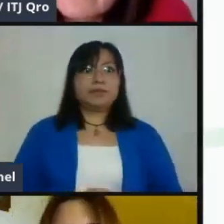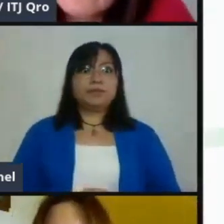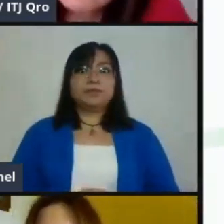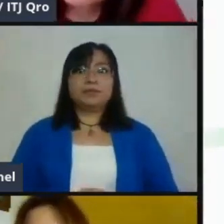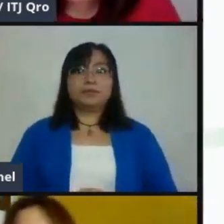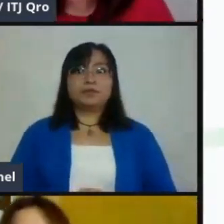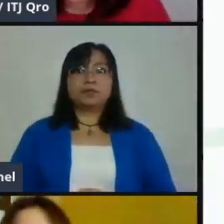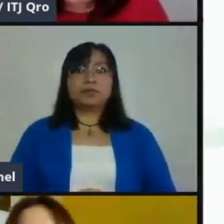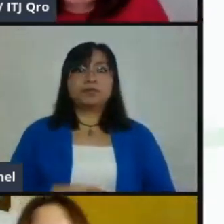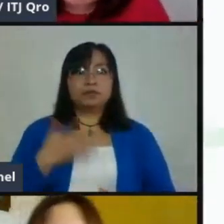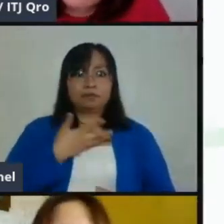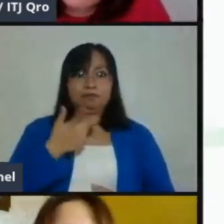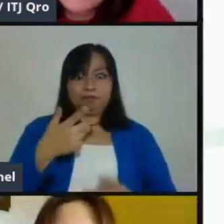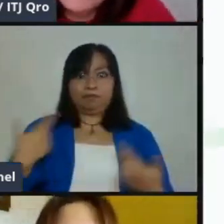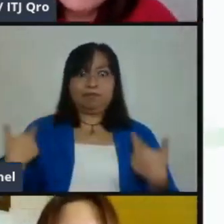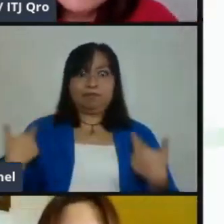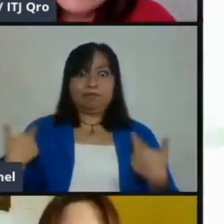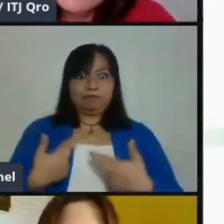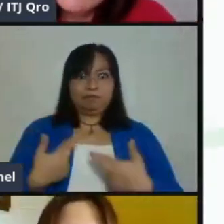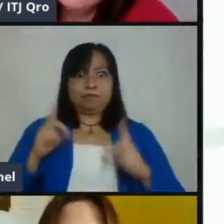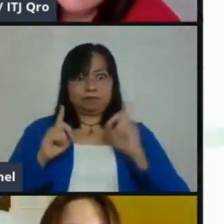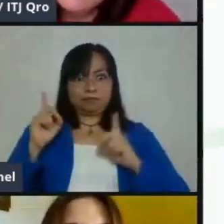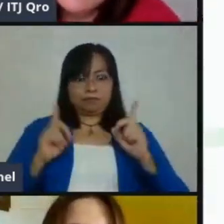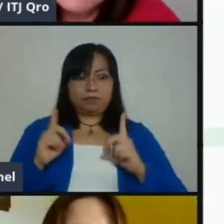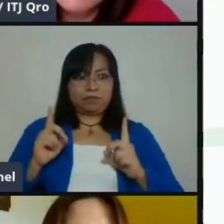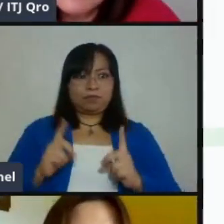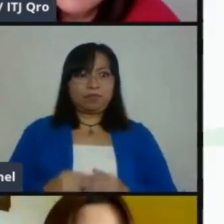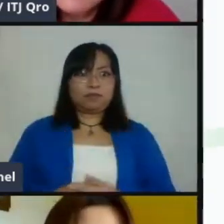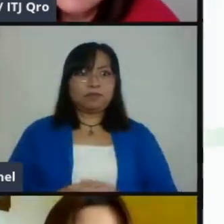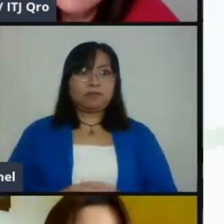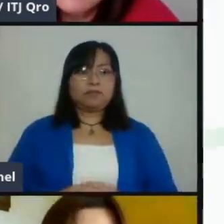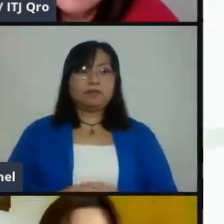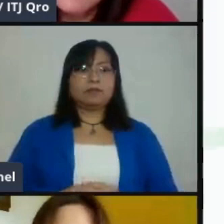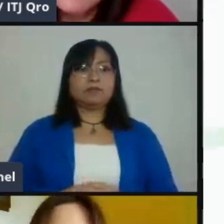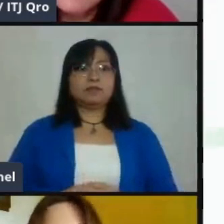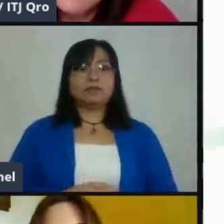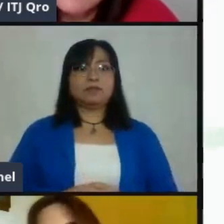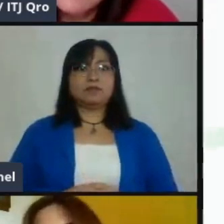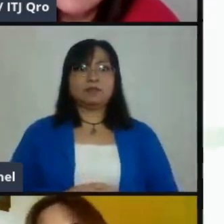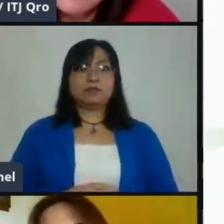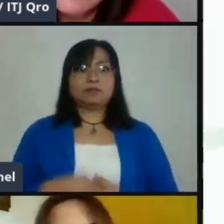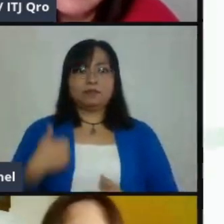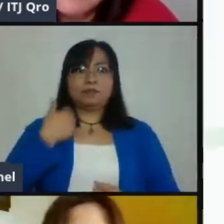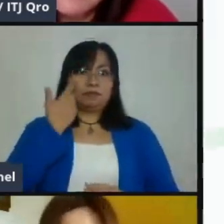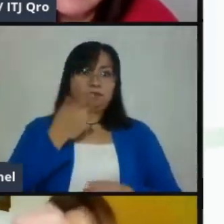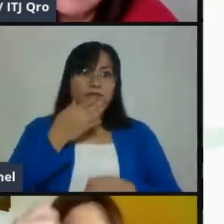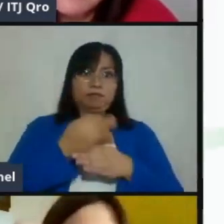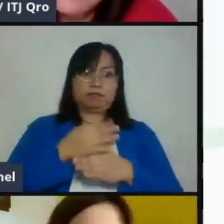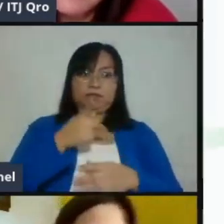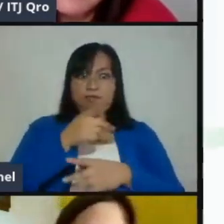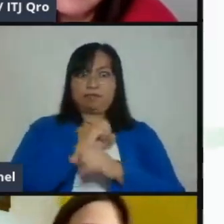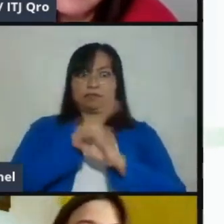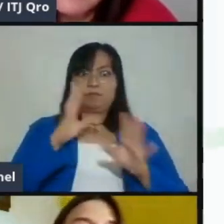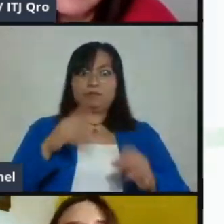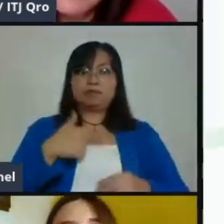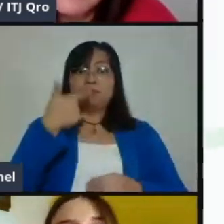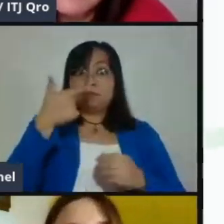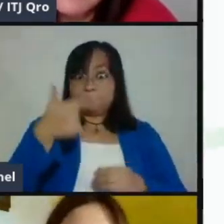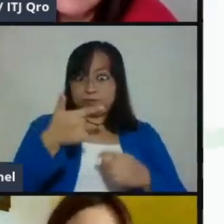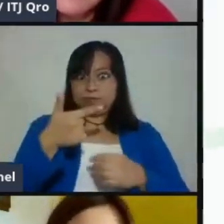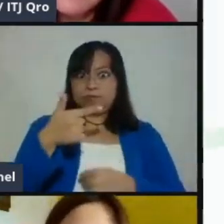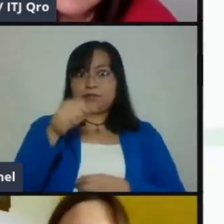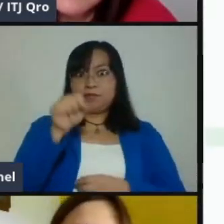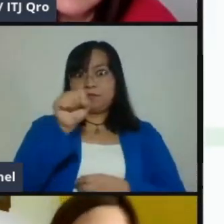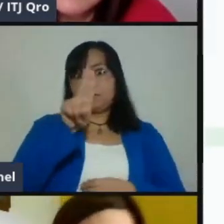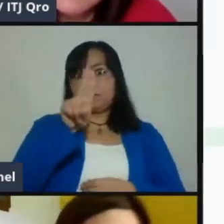preguntando o, bueno, tienen una duda. Y me gustaría, pues, aclararles que G Suite se